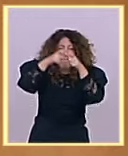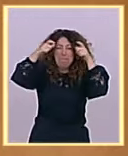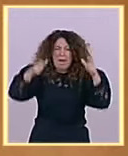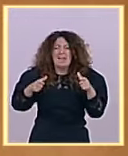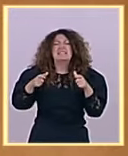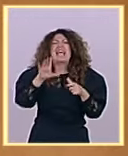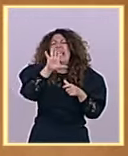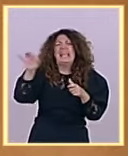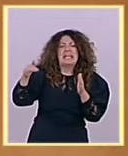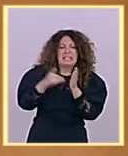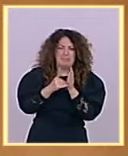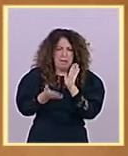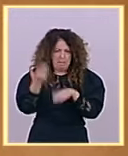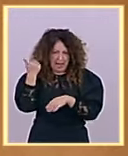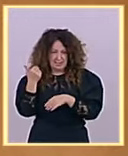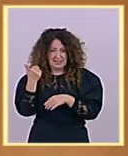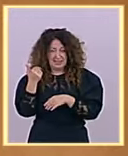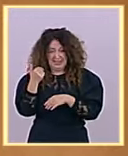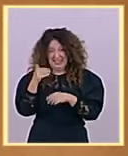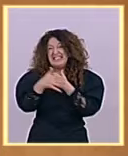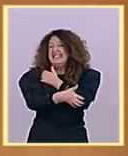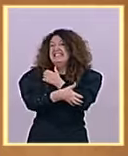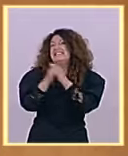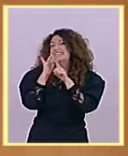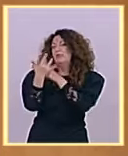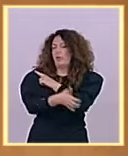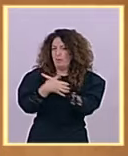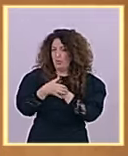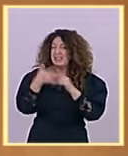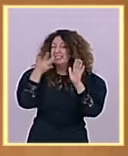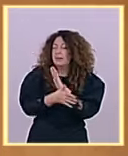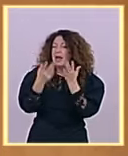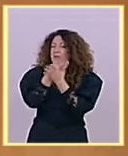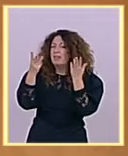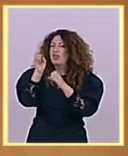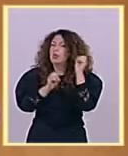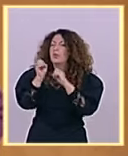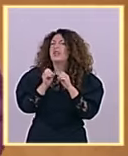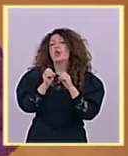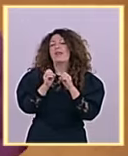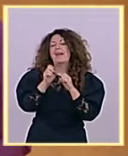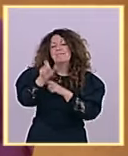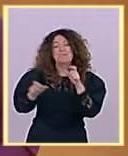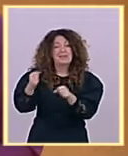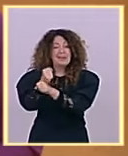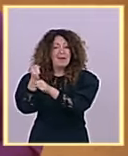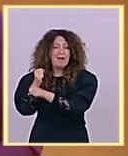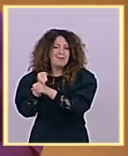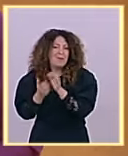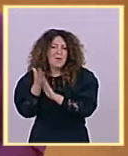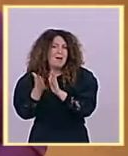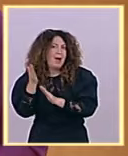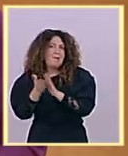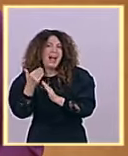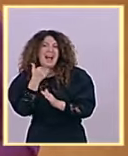un 18% más de trabajadores se situaron en riesgo de pobreza los sueldos experimentaron una clara